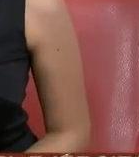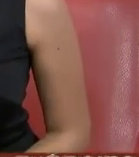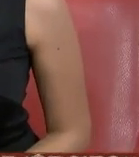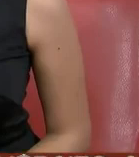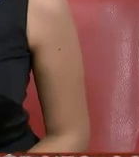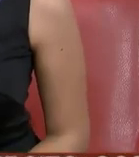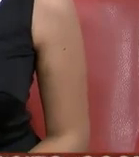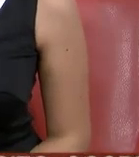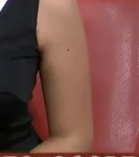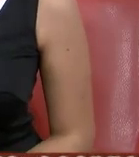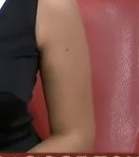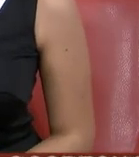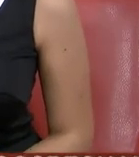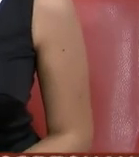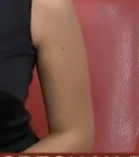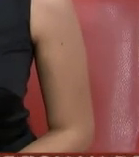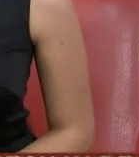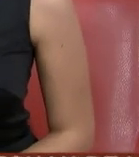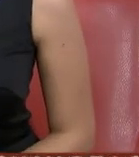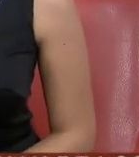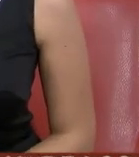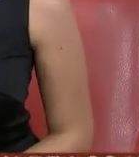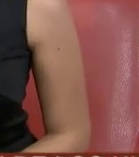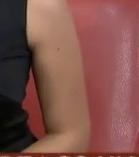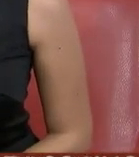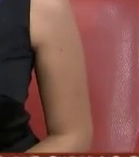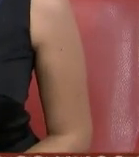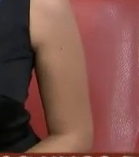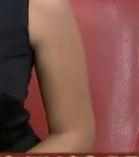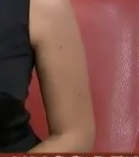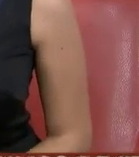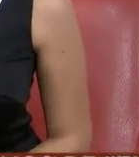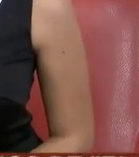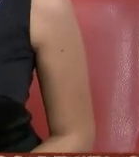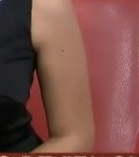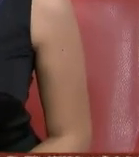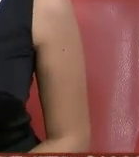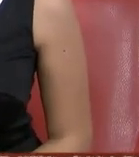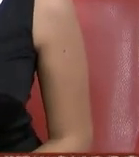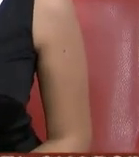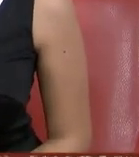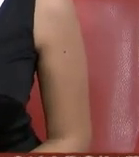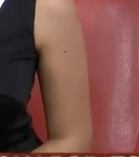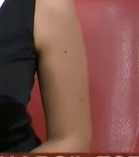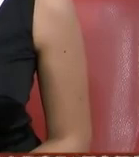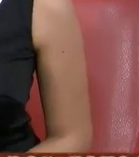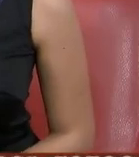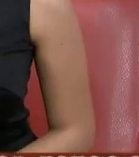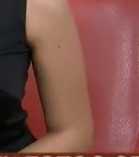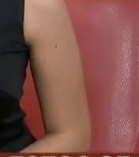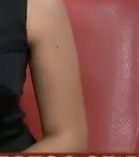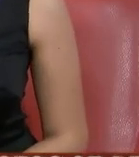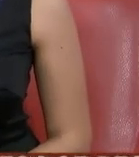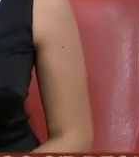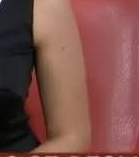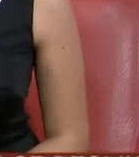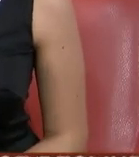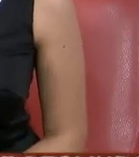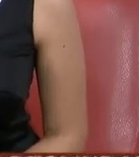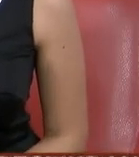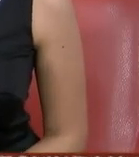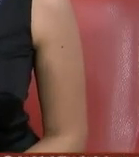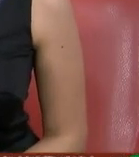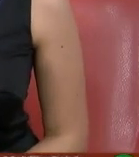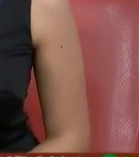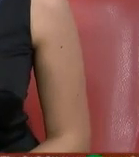sucedió en Guadalajara los últimos días porque concluyó el evento más importante de astronautica en el mundo la ciudad de Guadalajara